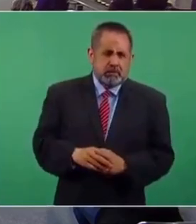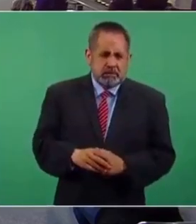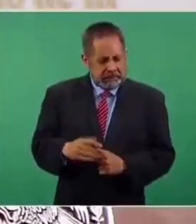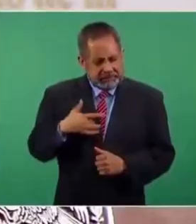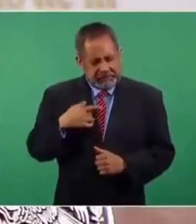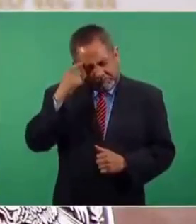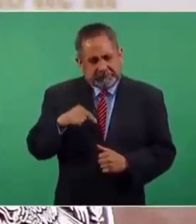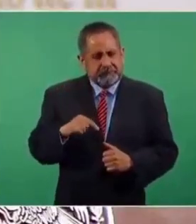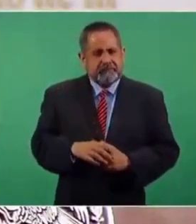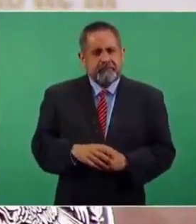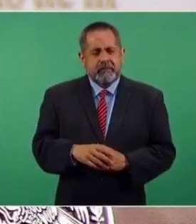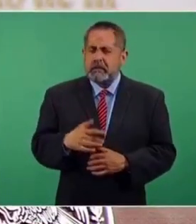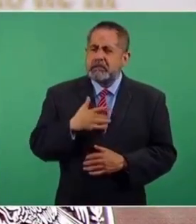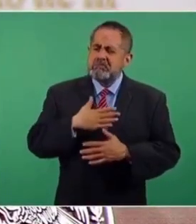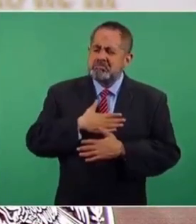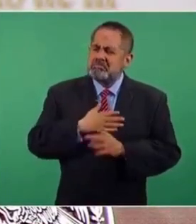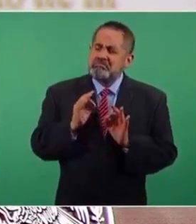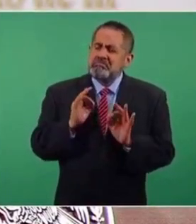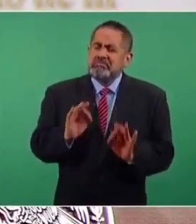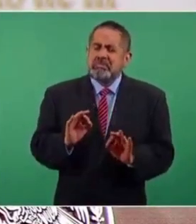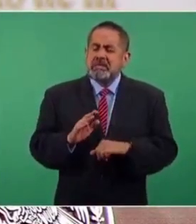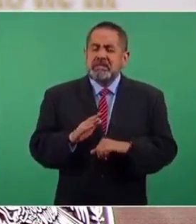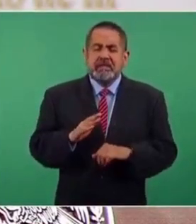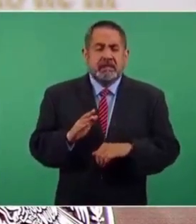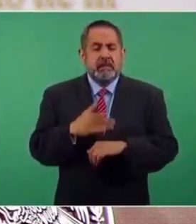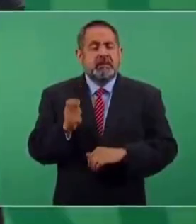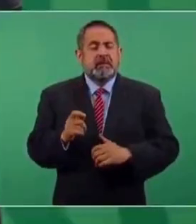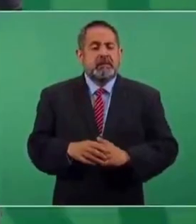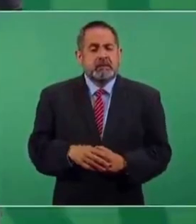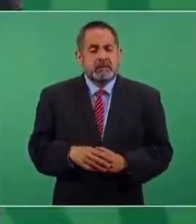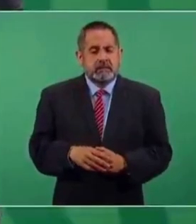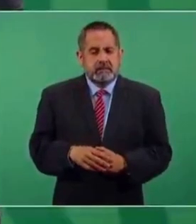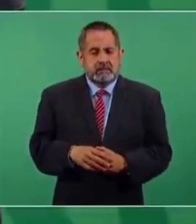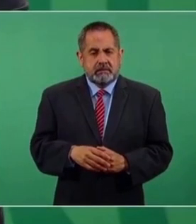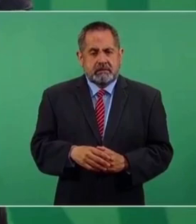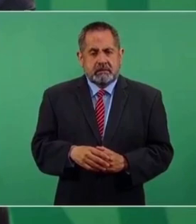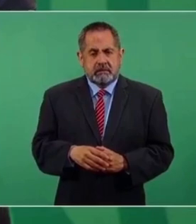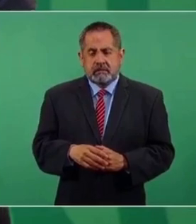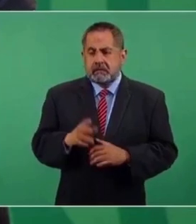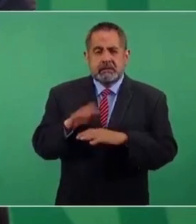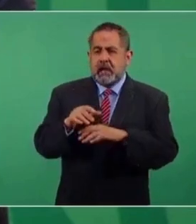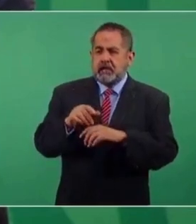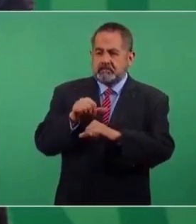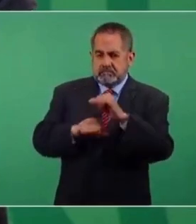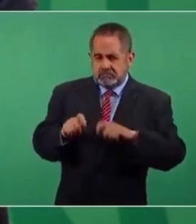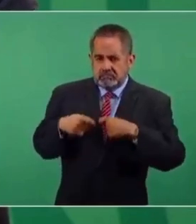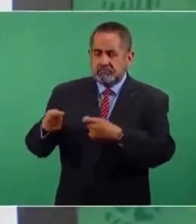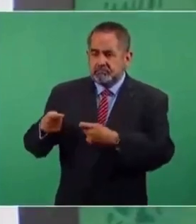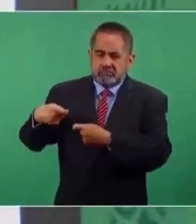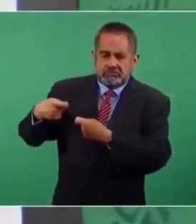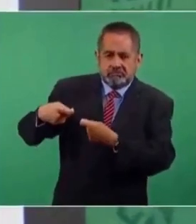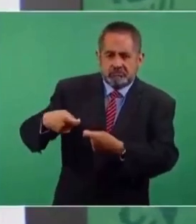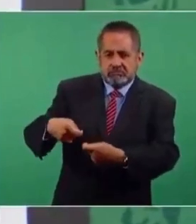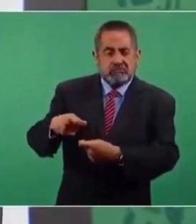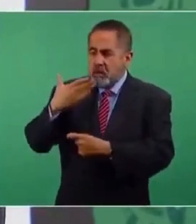Yo estoy satisfecho porque ya hay relevo generacional.